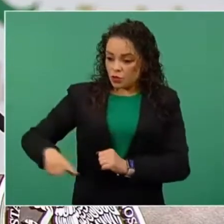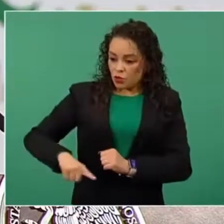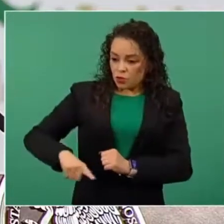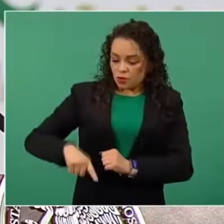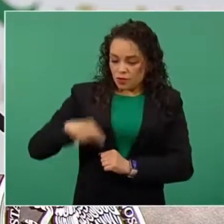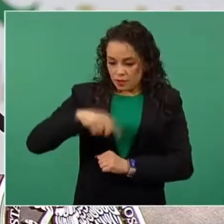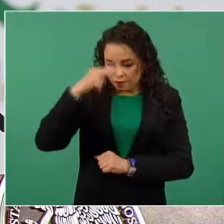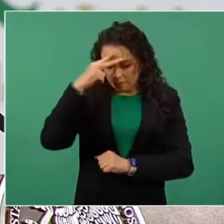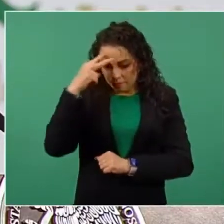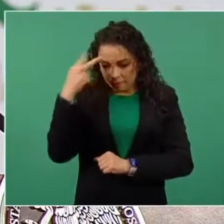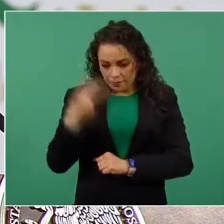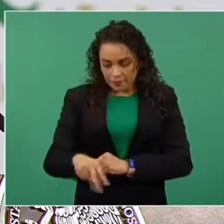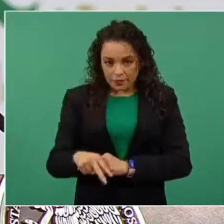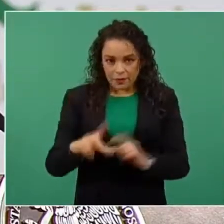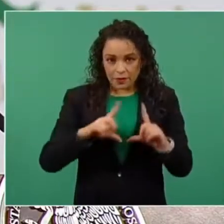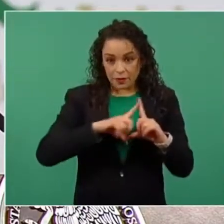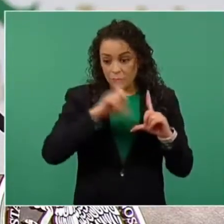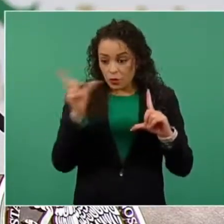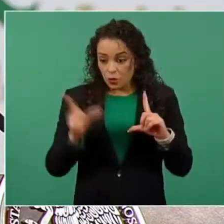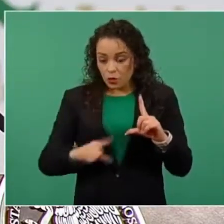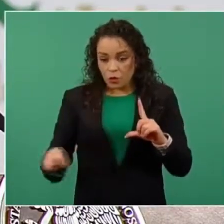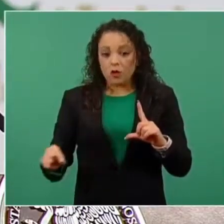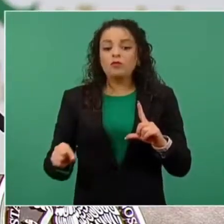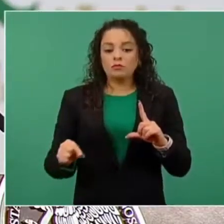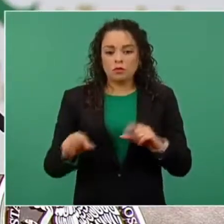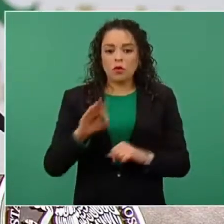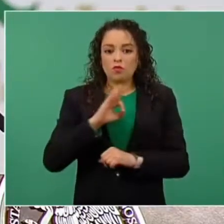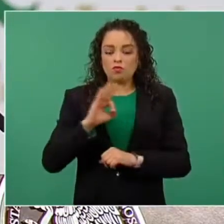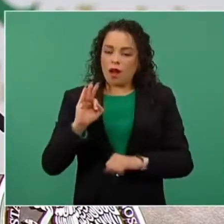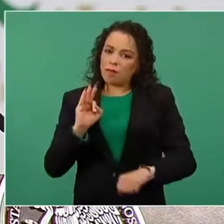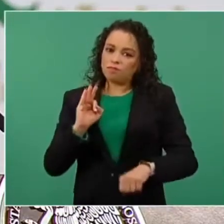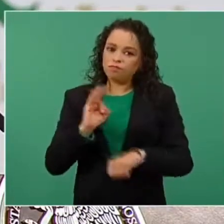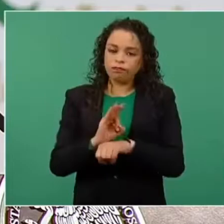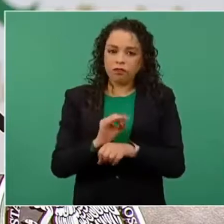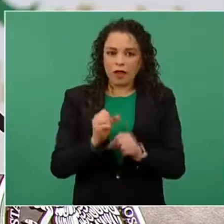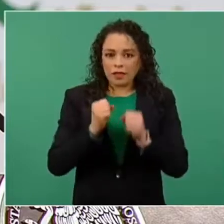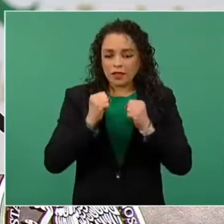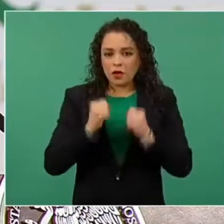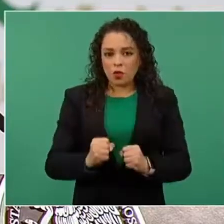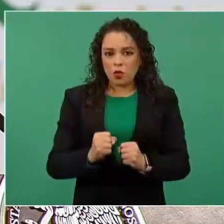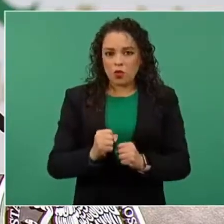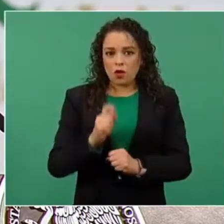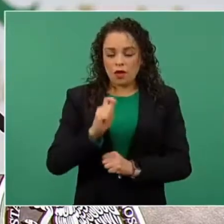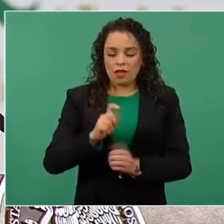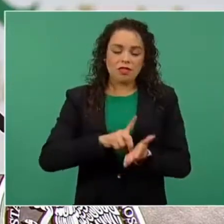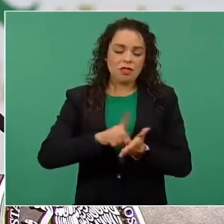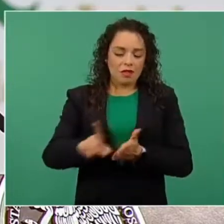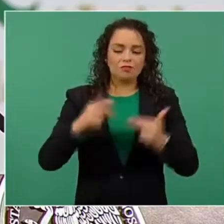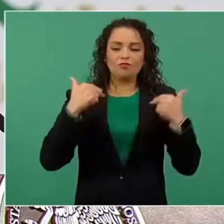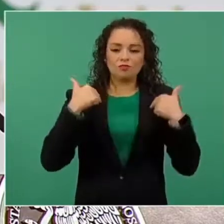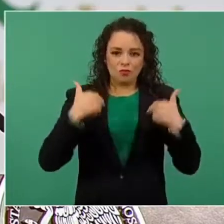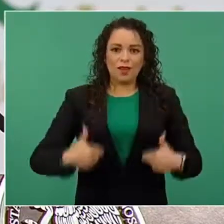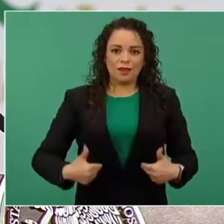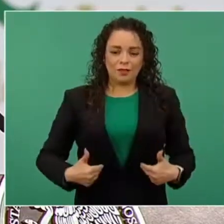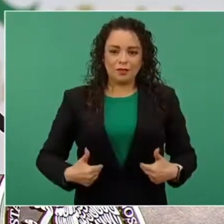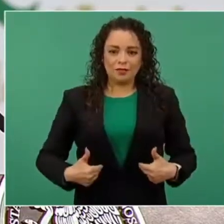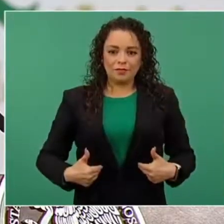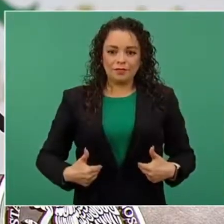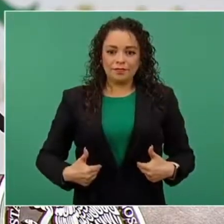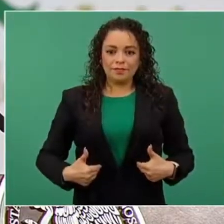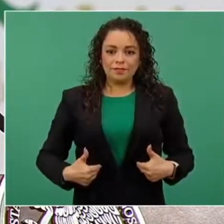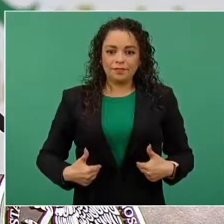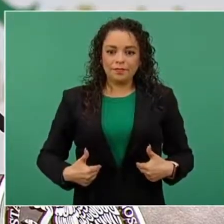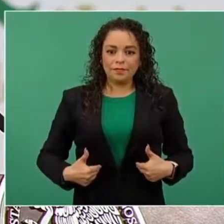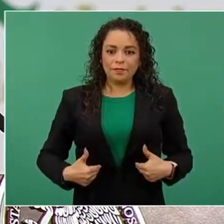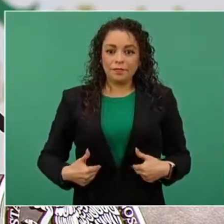República y del Estado mexicano para garantizar la defensa, protección, ejercicio de los derechos humanos. Desde el inicio